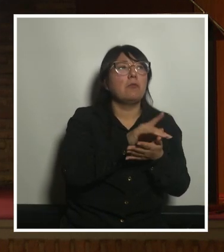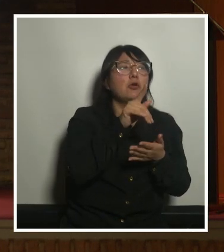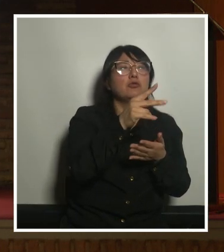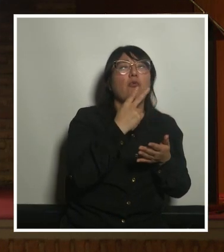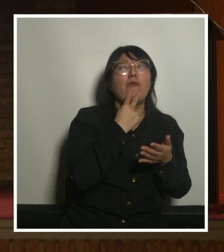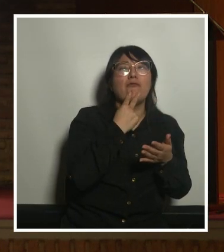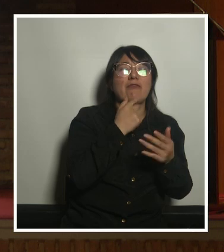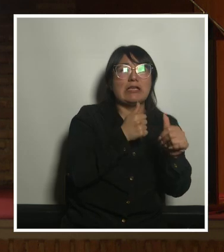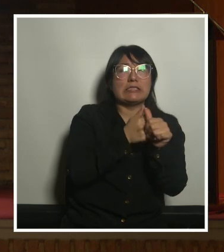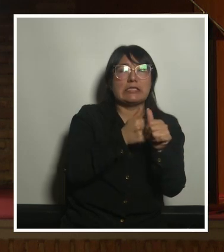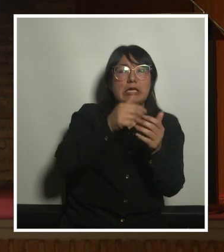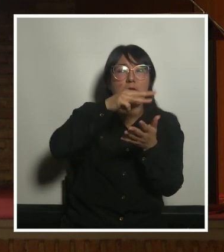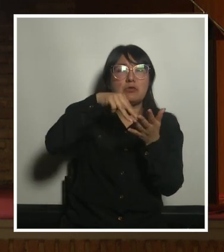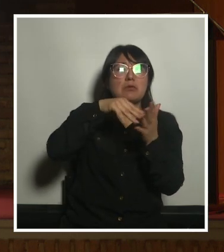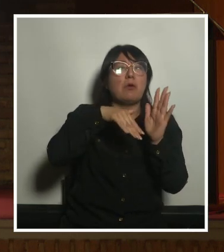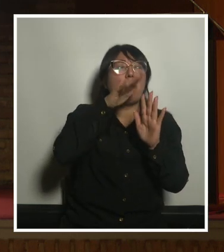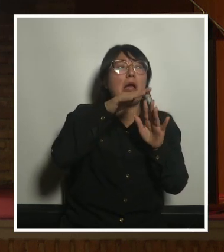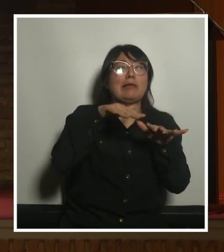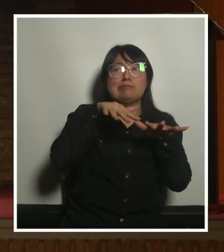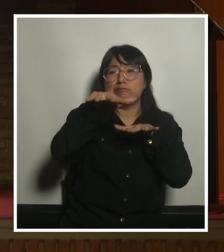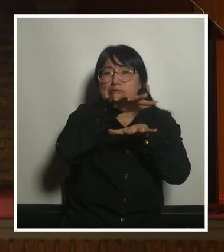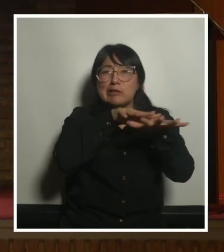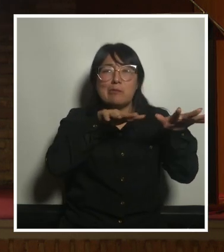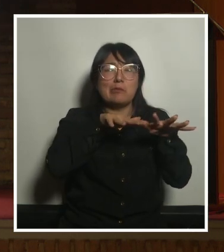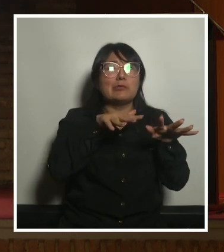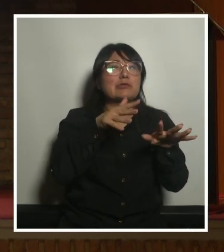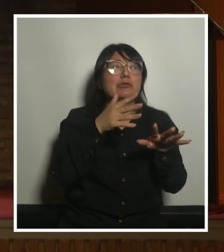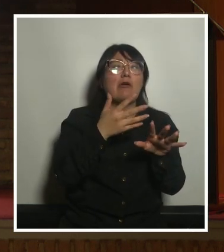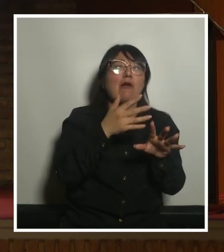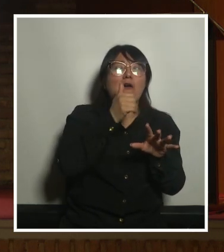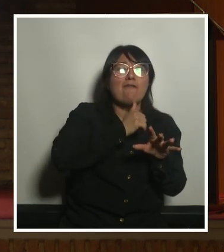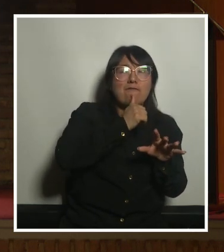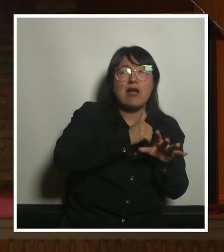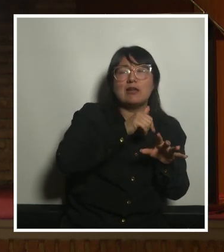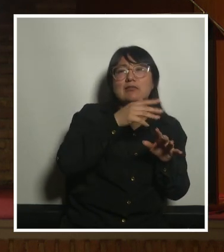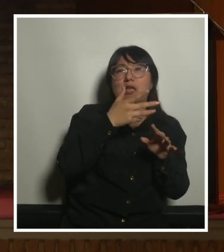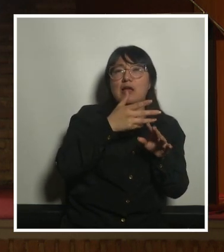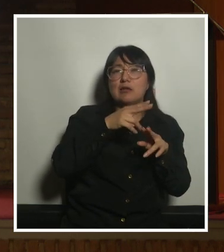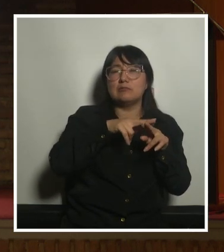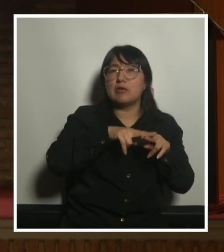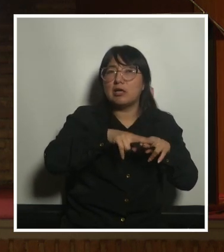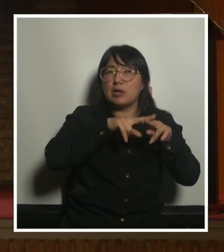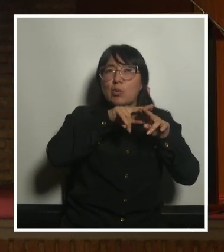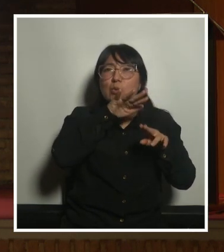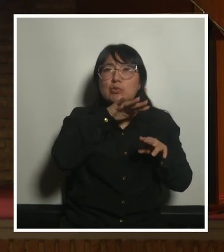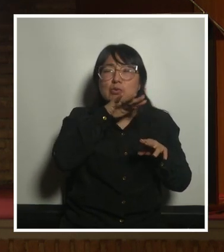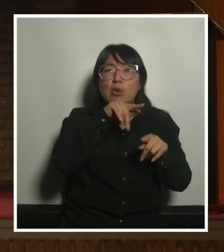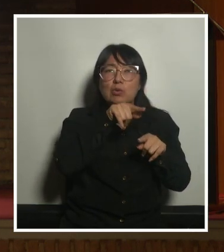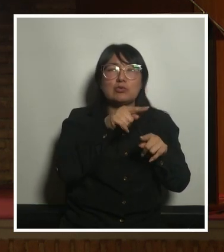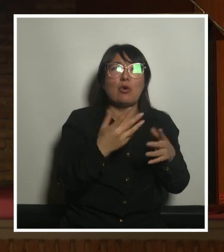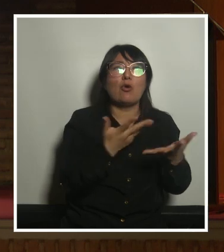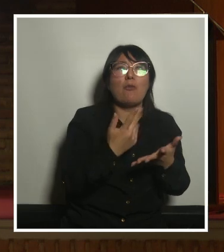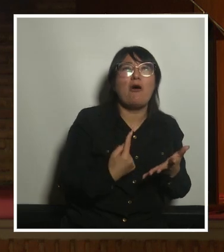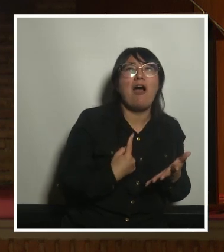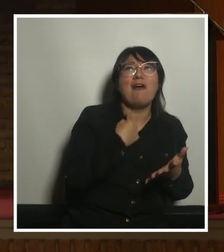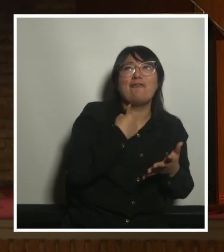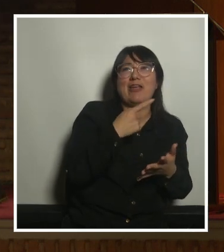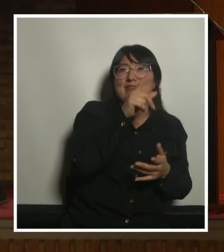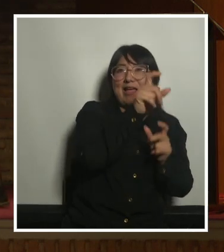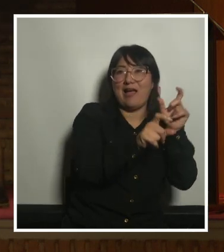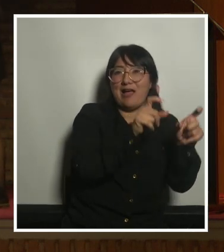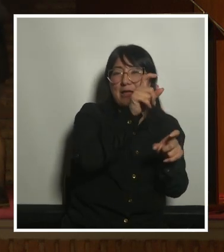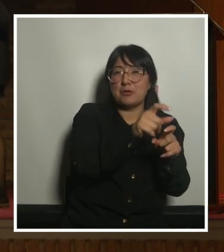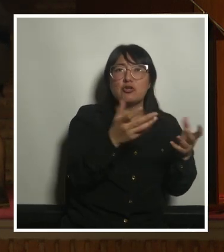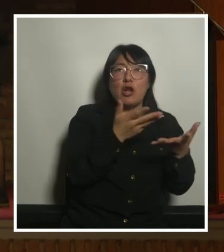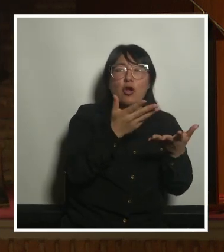disperso o que es más compacto o que tiene más mixtura de usos o va a impactar en cómo puedes